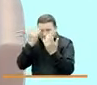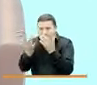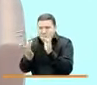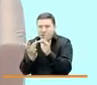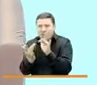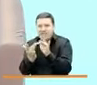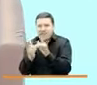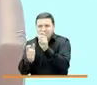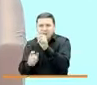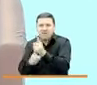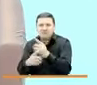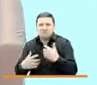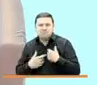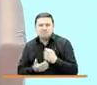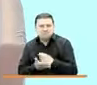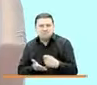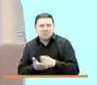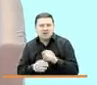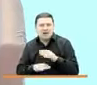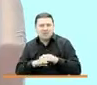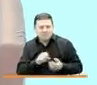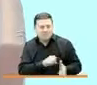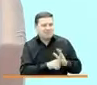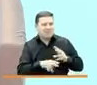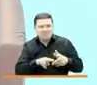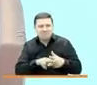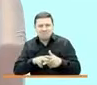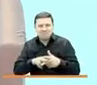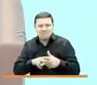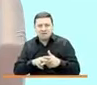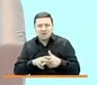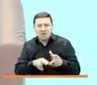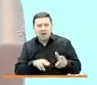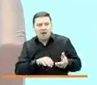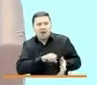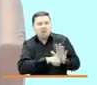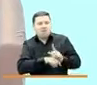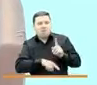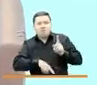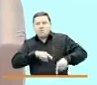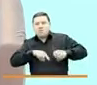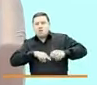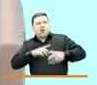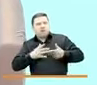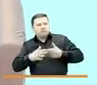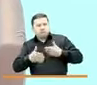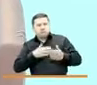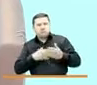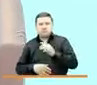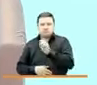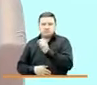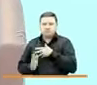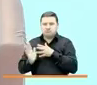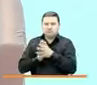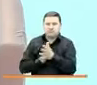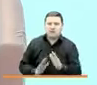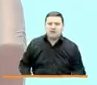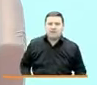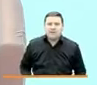de la pandemia no se convierta en algo insuperable. Y les cuento incluso aquí pues para